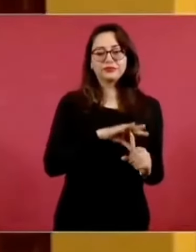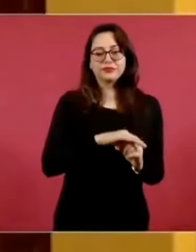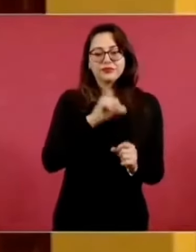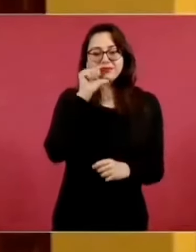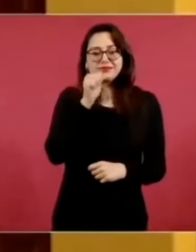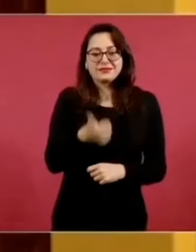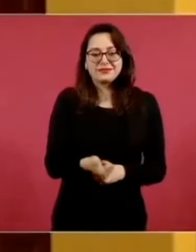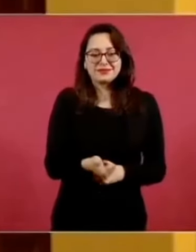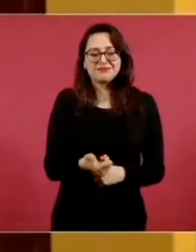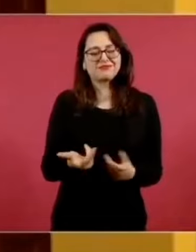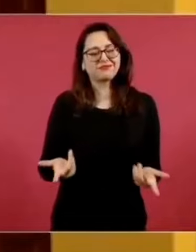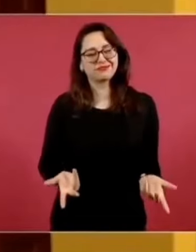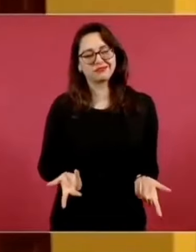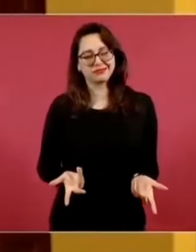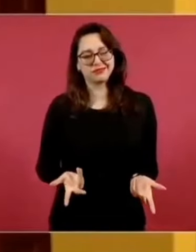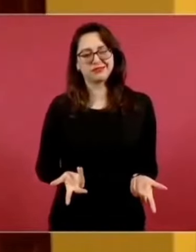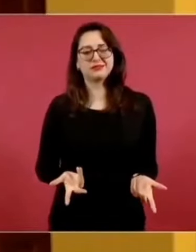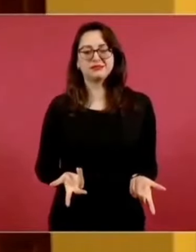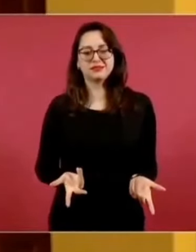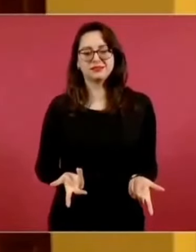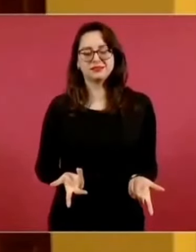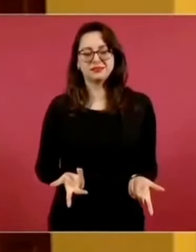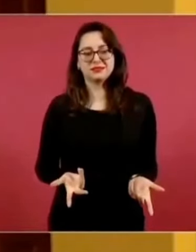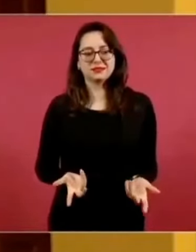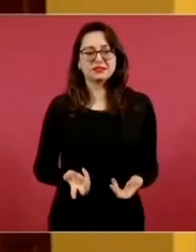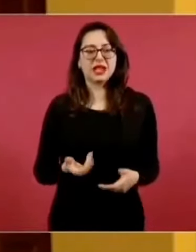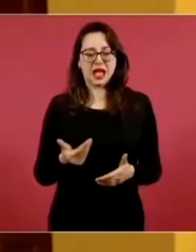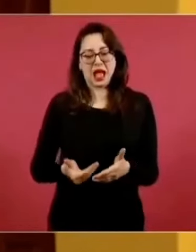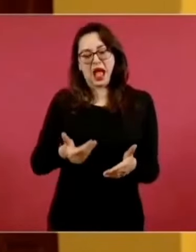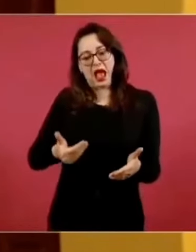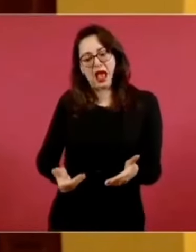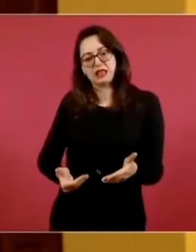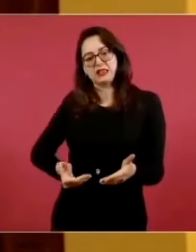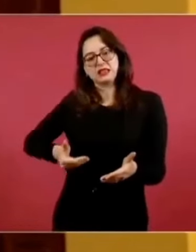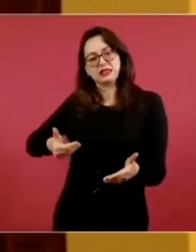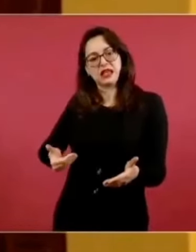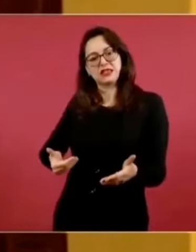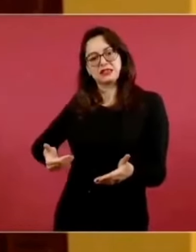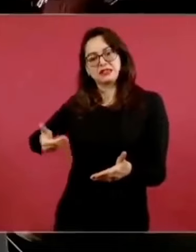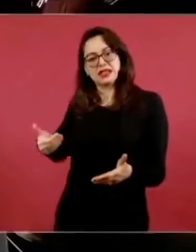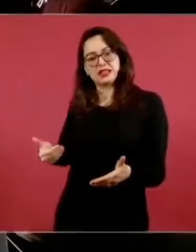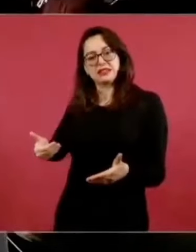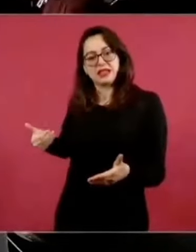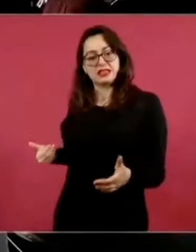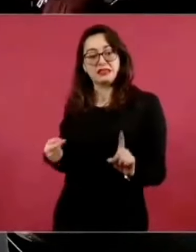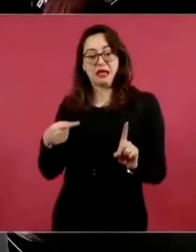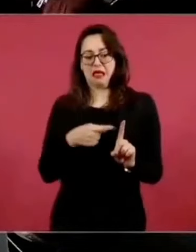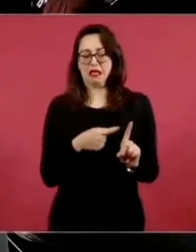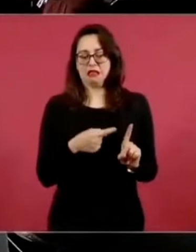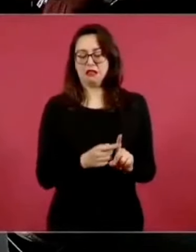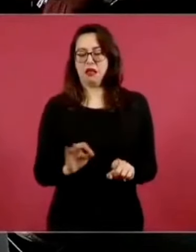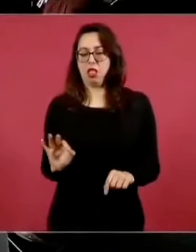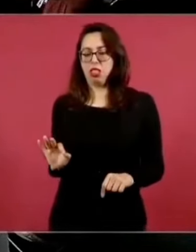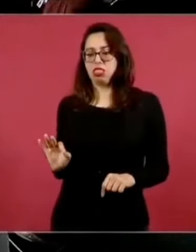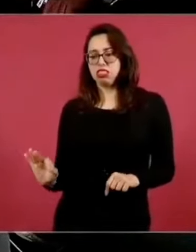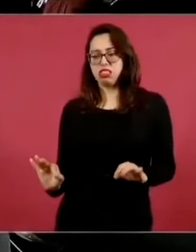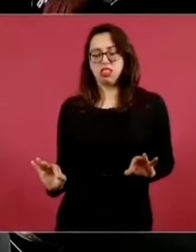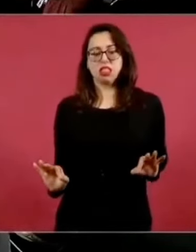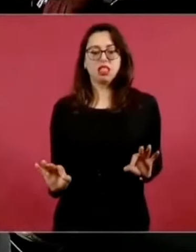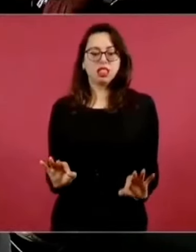pasos previos ya había él incumplido